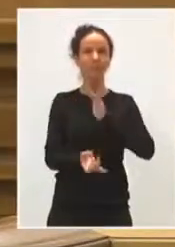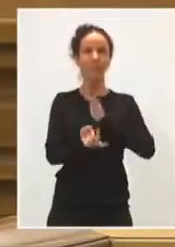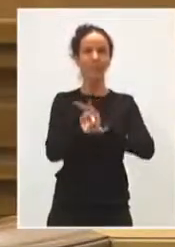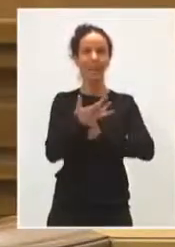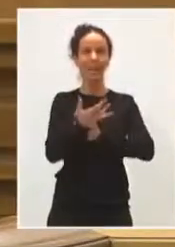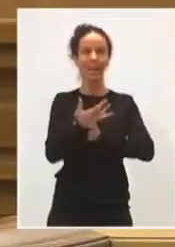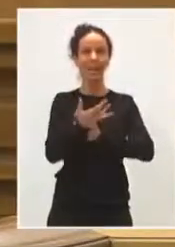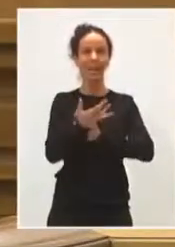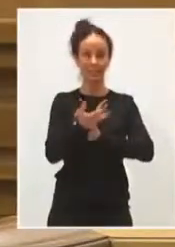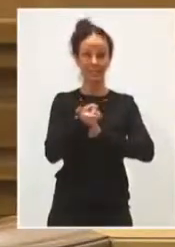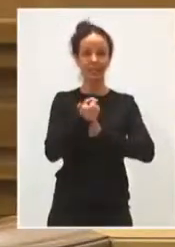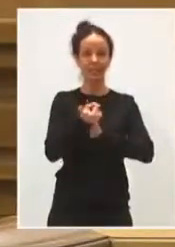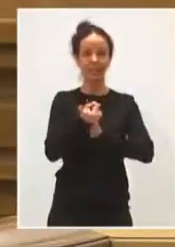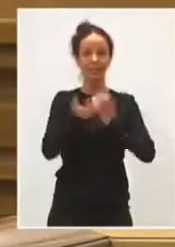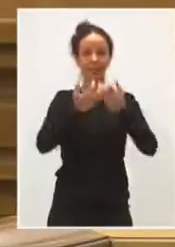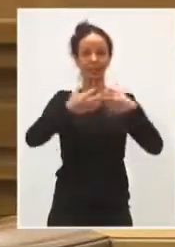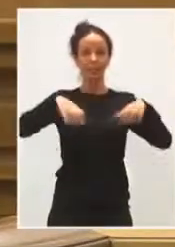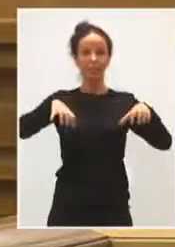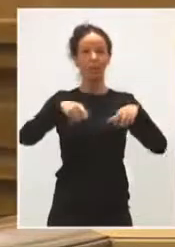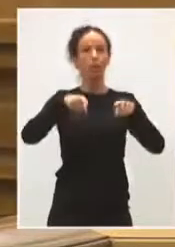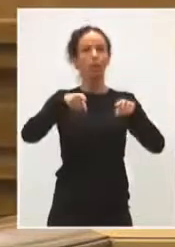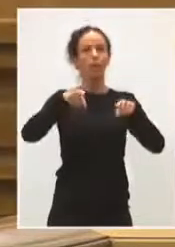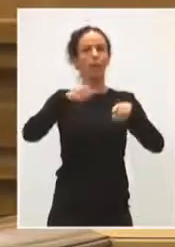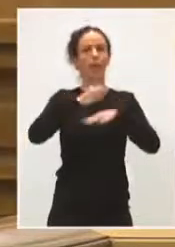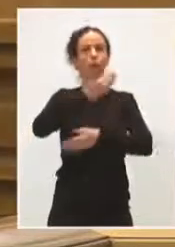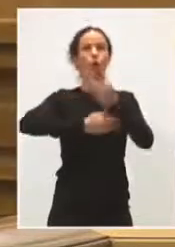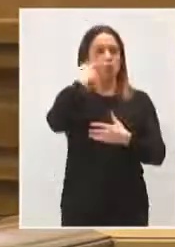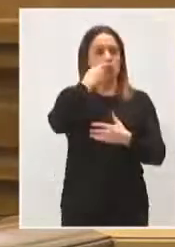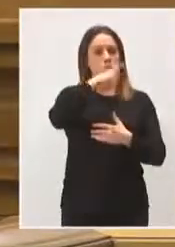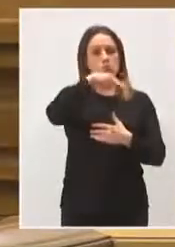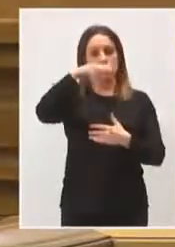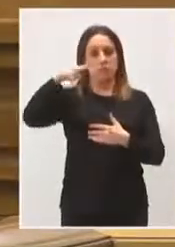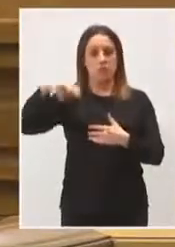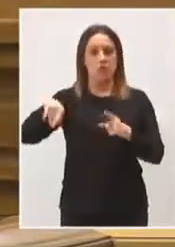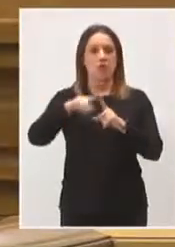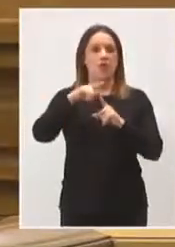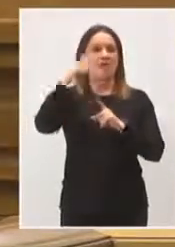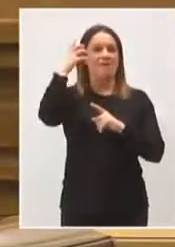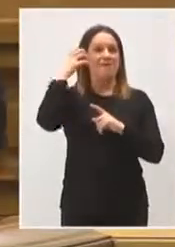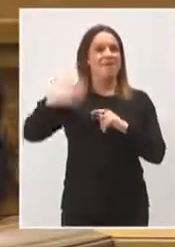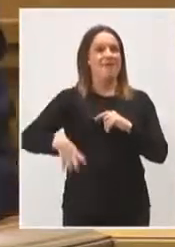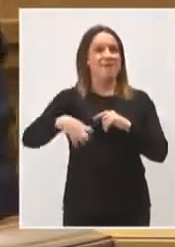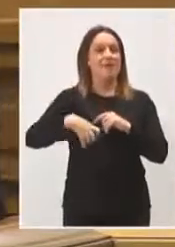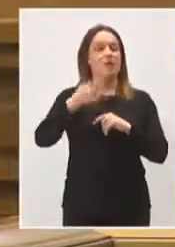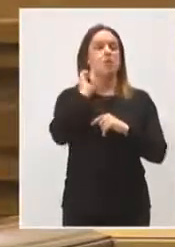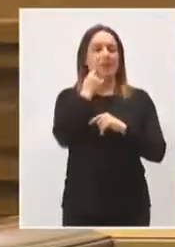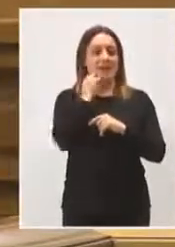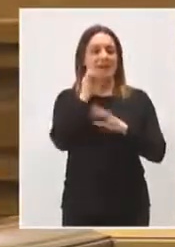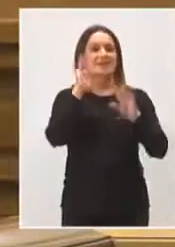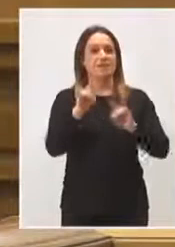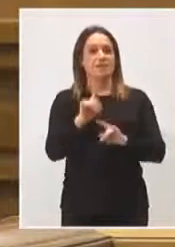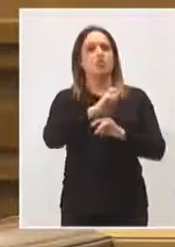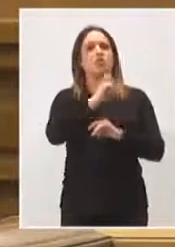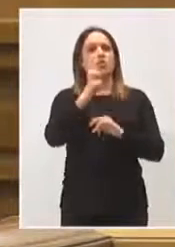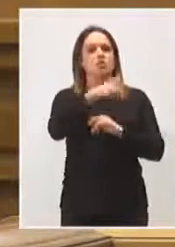división del suelo en Jicamán con la idea de también cooperar, activar, infantado en Guadalajara, pero también otros destinos posibles que